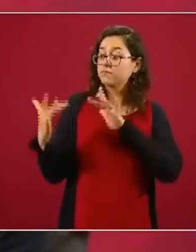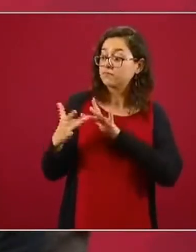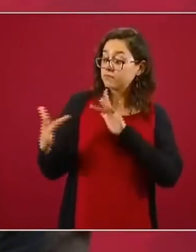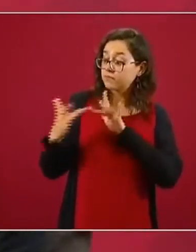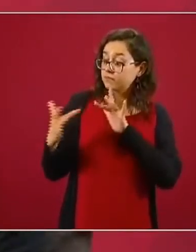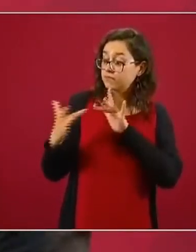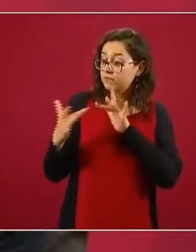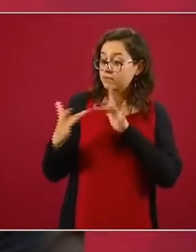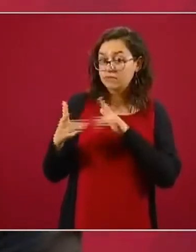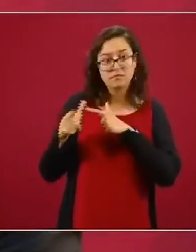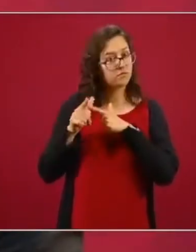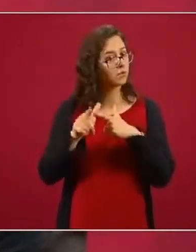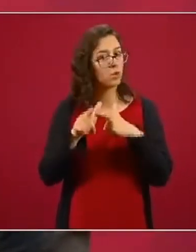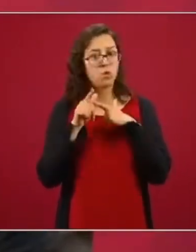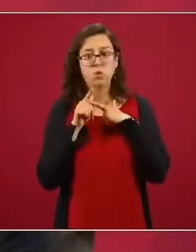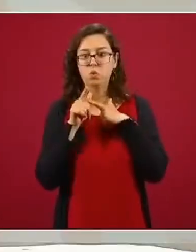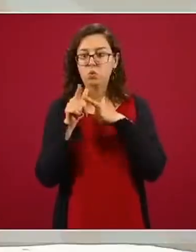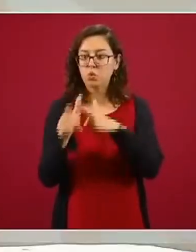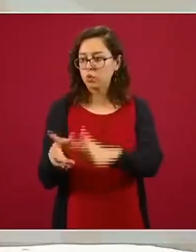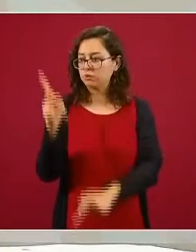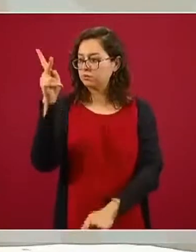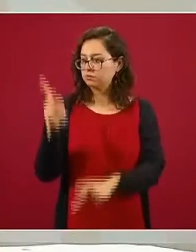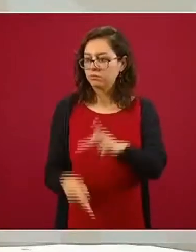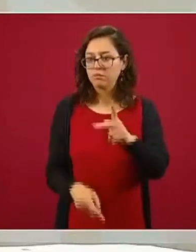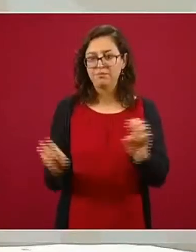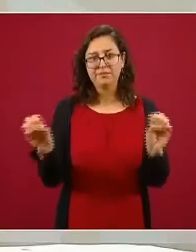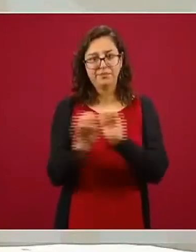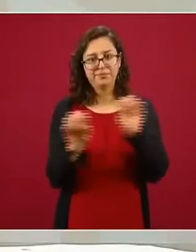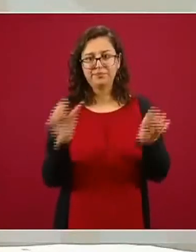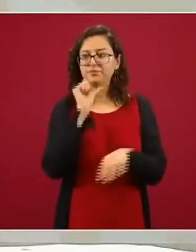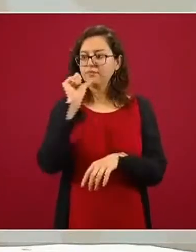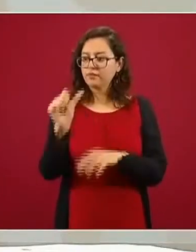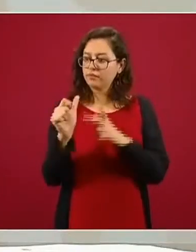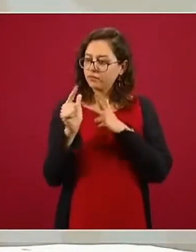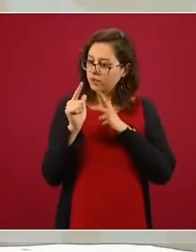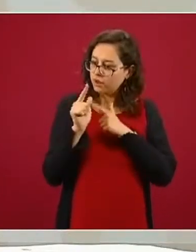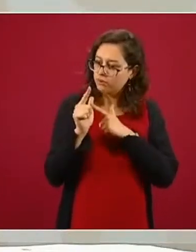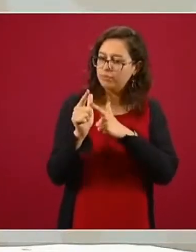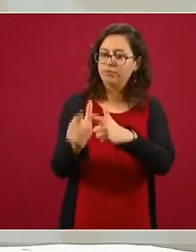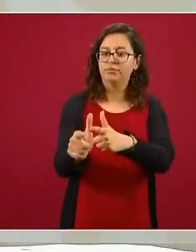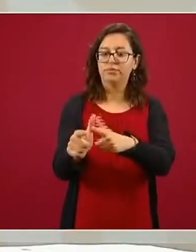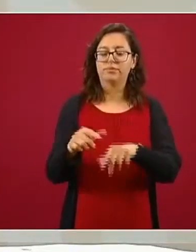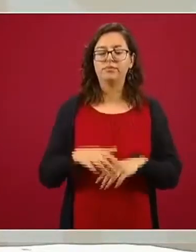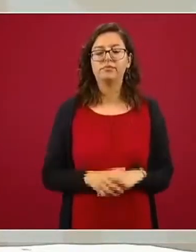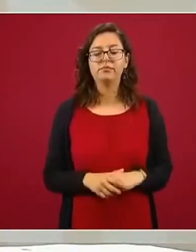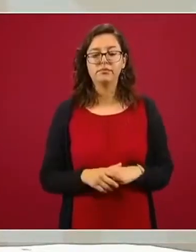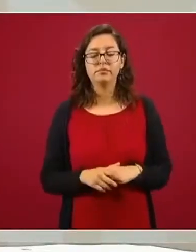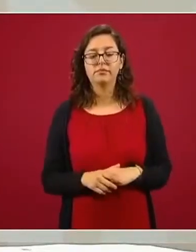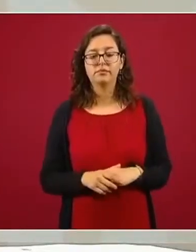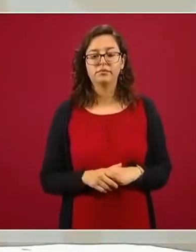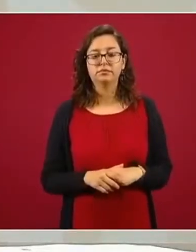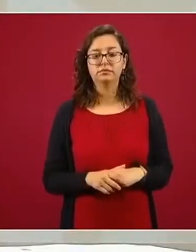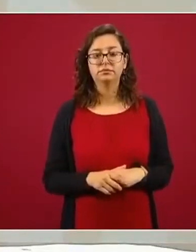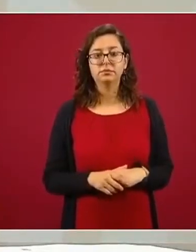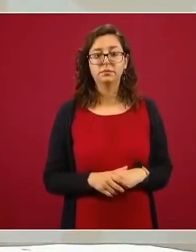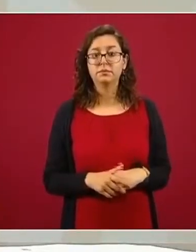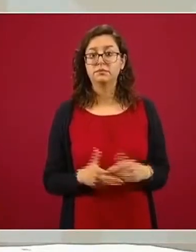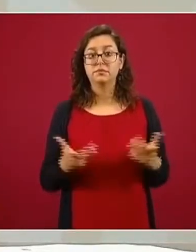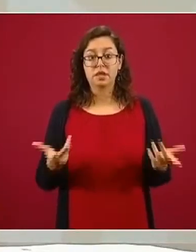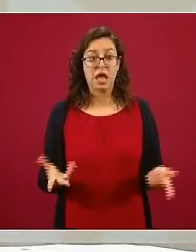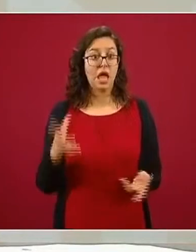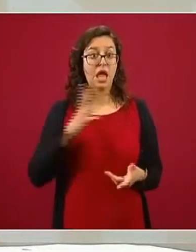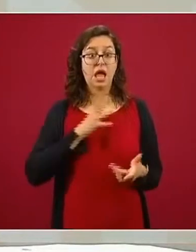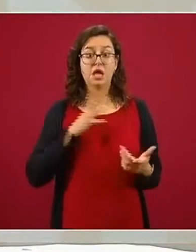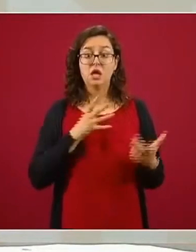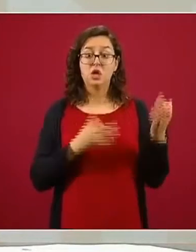con todas sus niñas, sus niños, sus alumnas y alumnos y tenemos pues todo